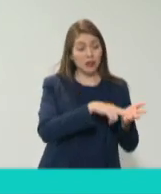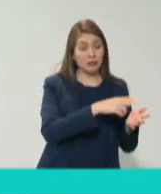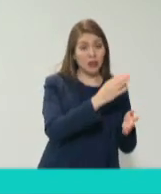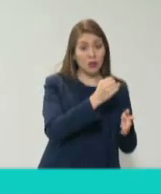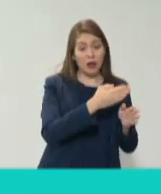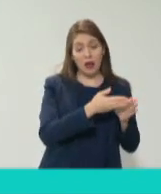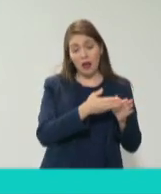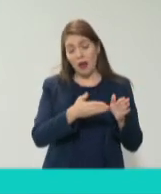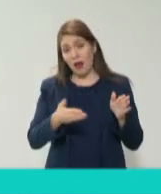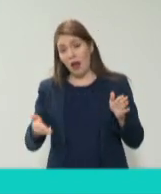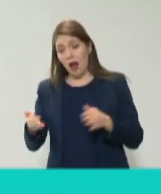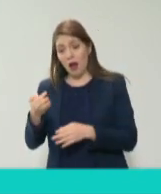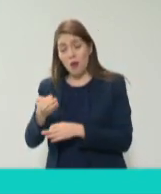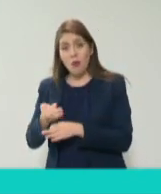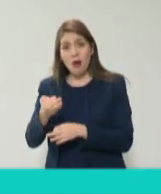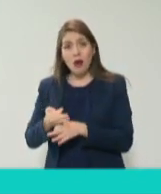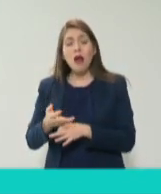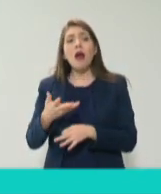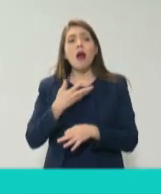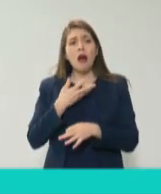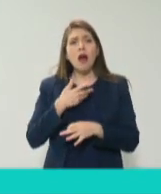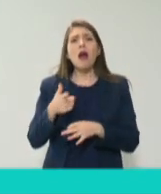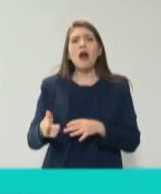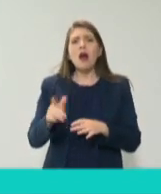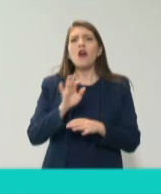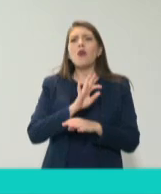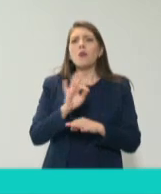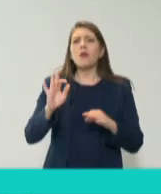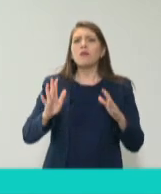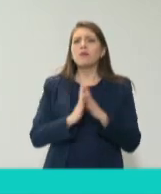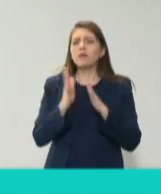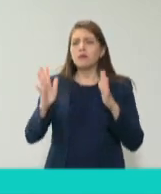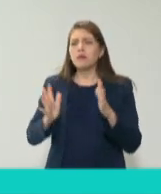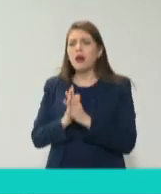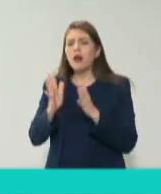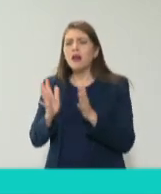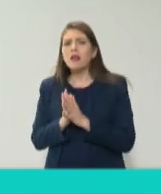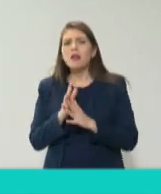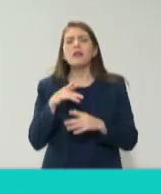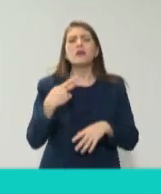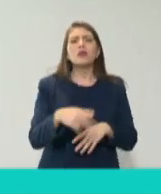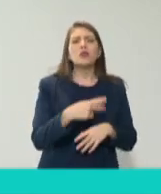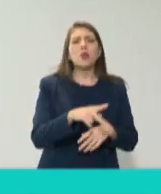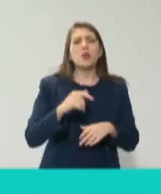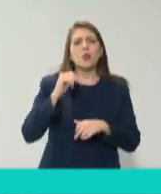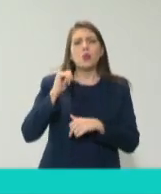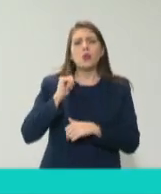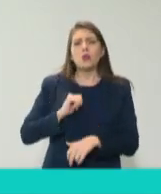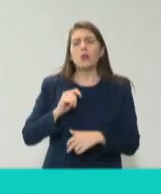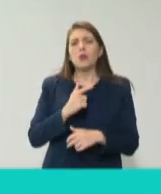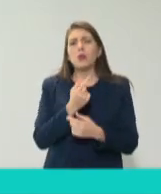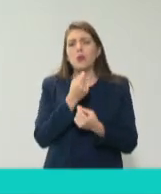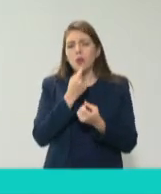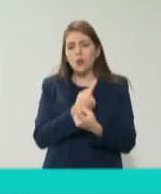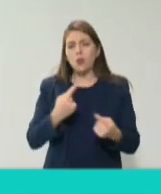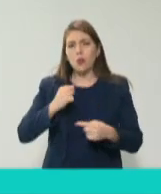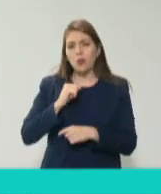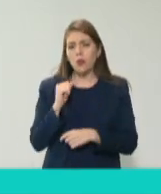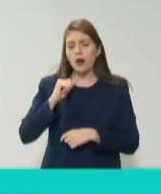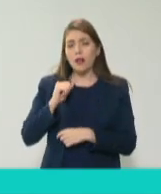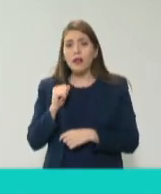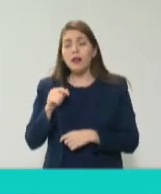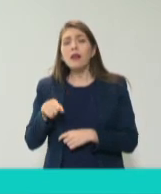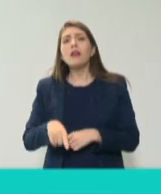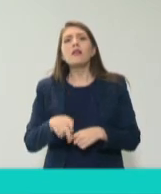de forma automatizada el mecanismo de participación social en guarderías y cada mes se verifican de forma aleatoria